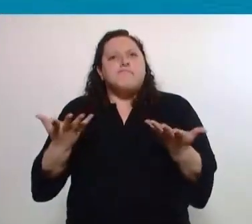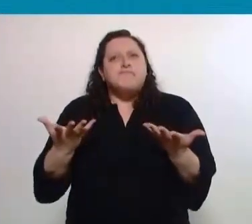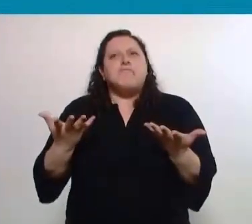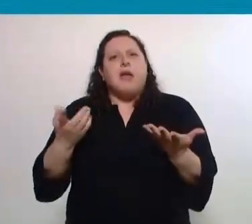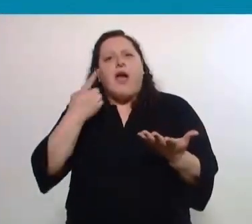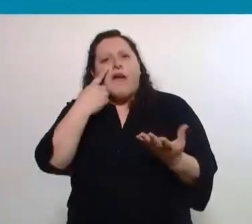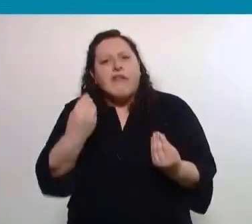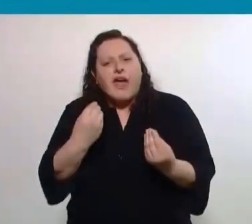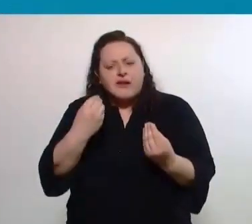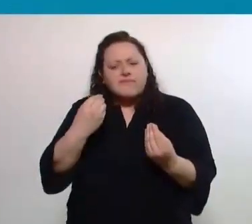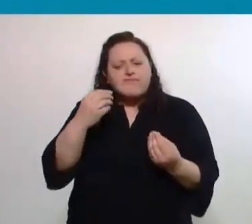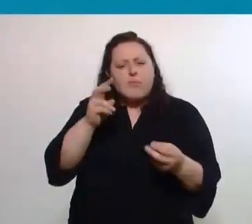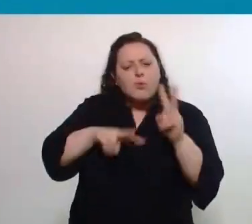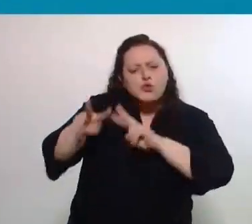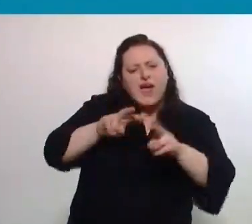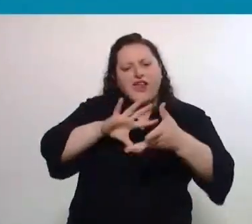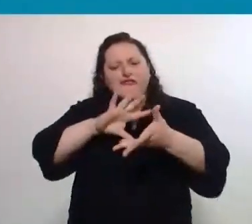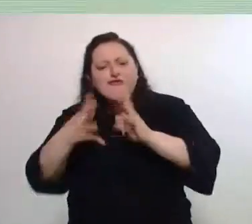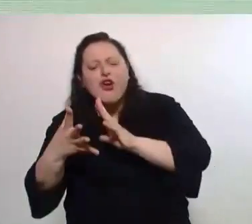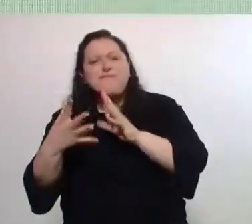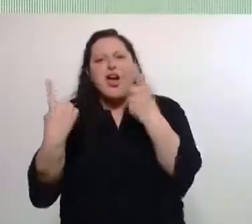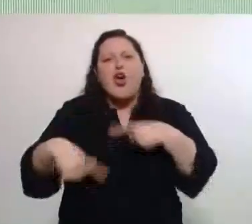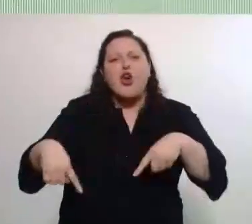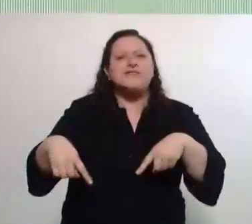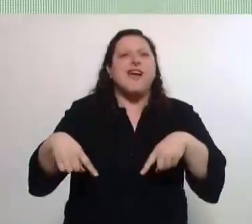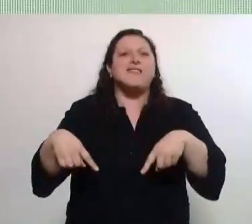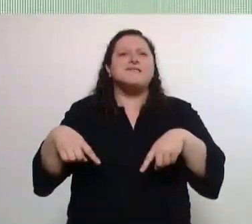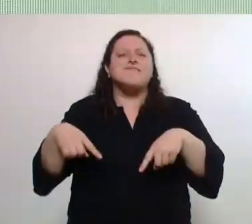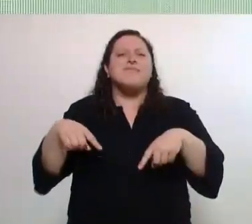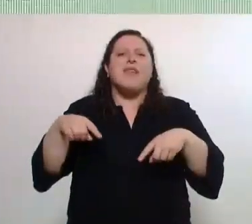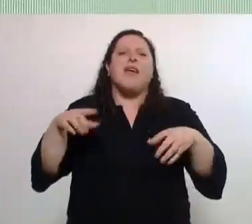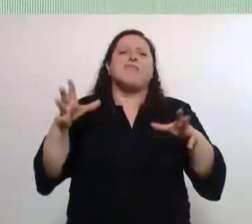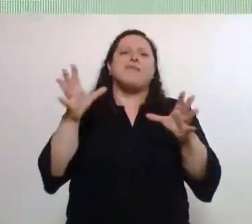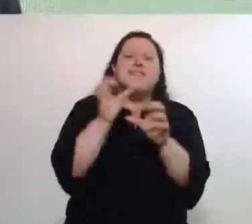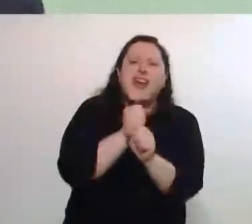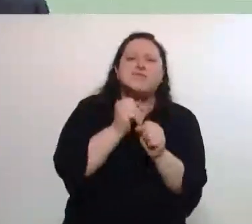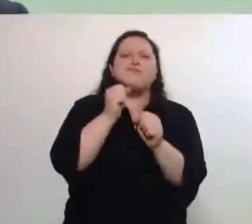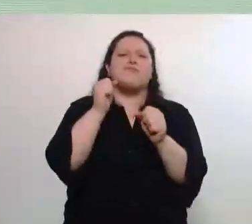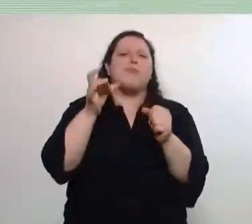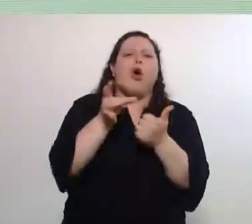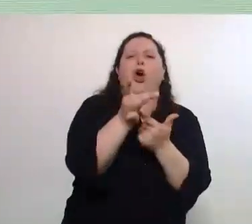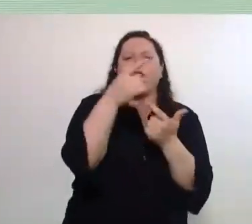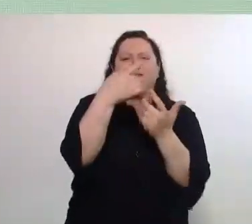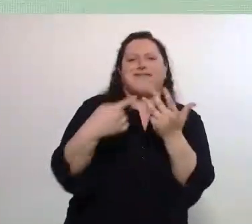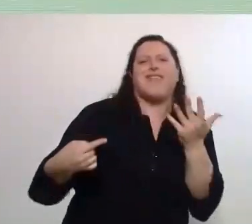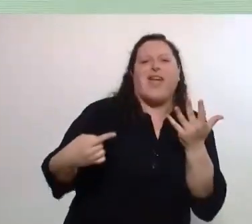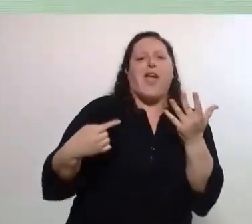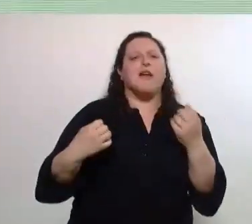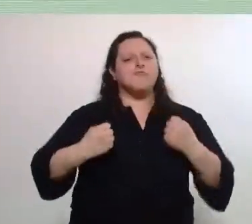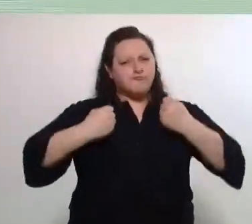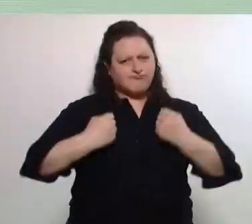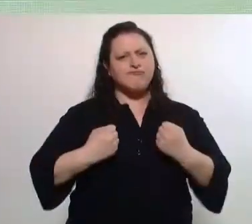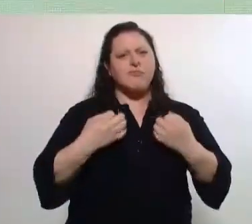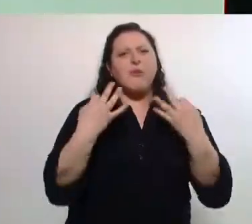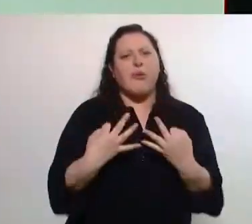vamos a consolidar lo que tiene que ver con el transporte, lo que tiene que ver con la